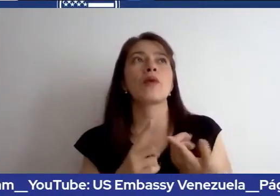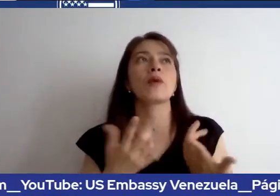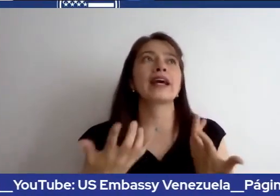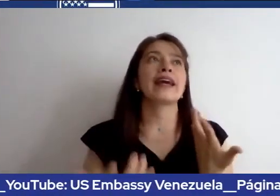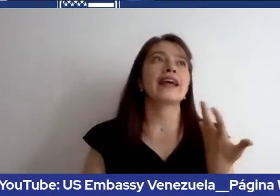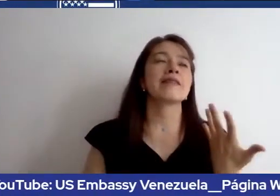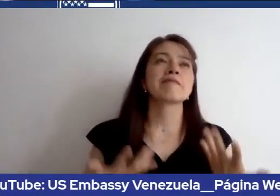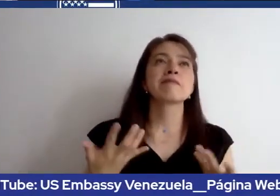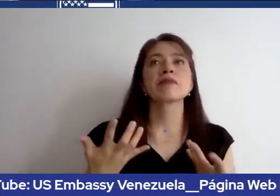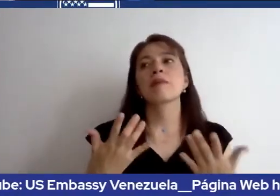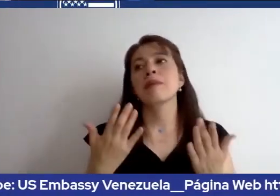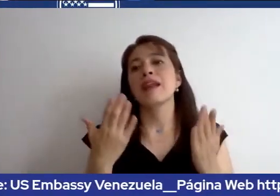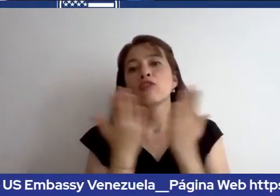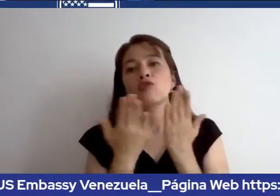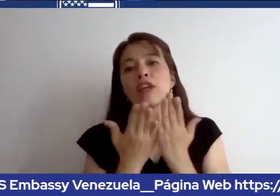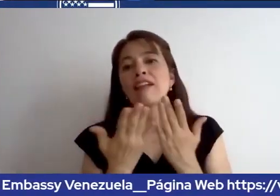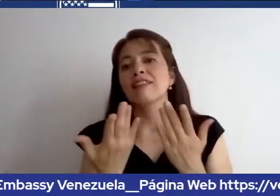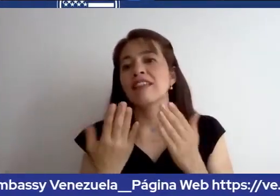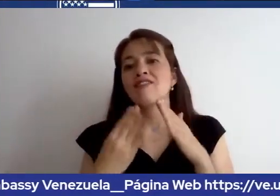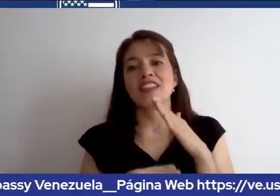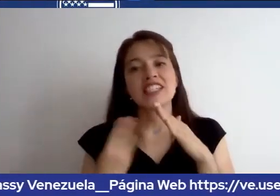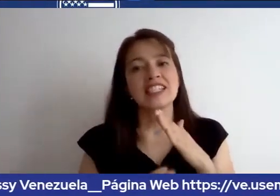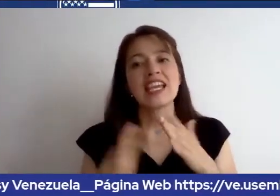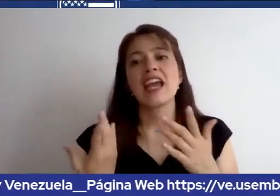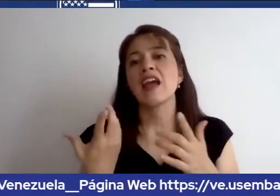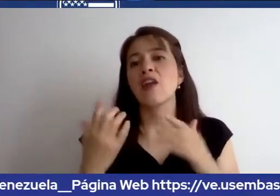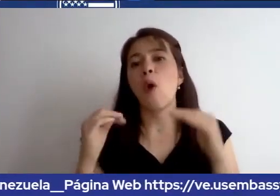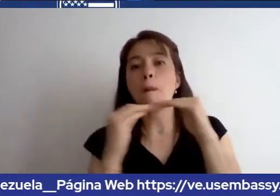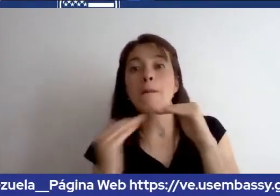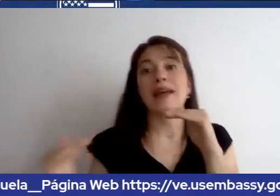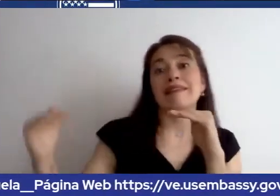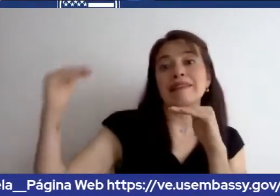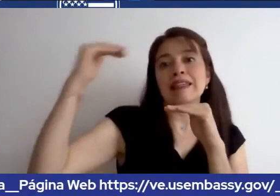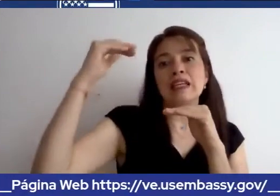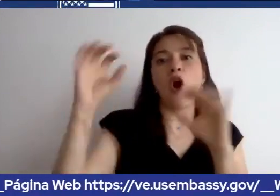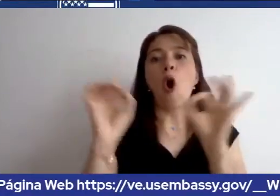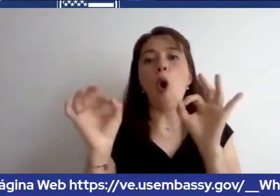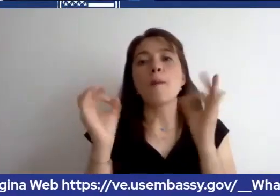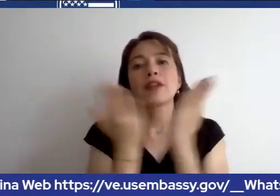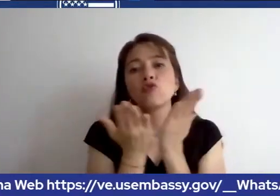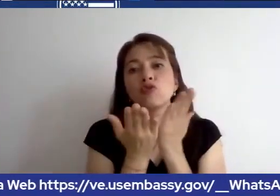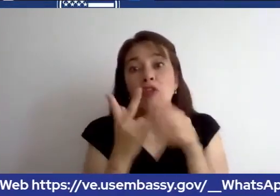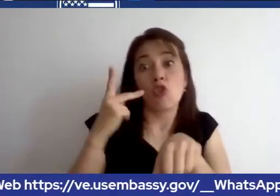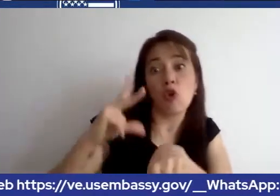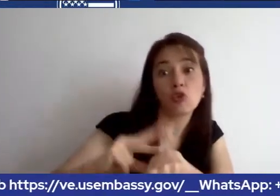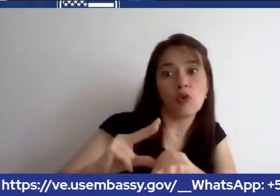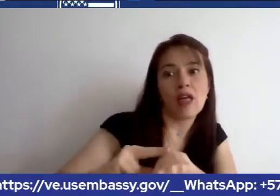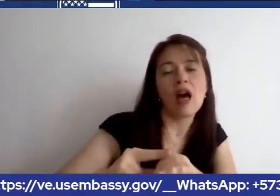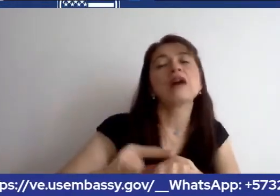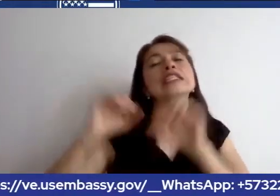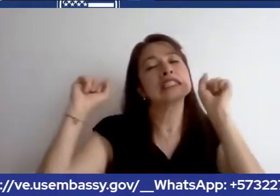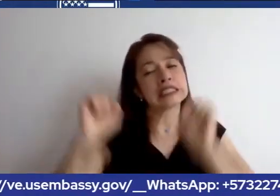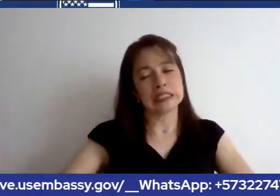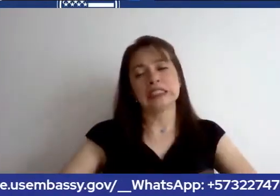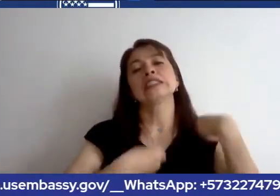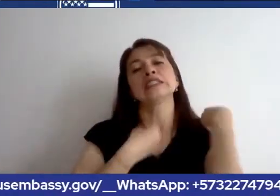bachiller o maestría o doctorado por ejemplo tenemos citas para este tipo de visa